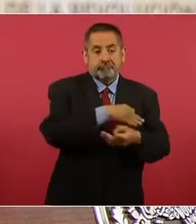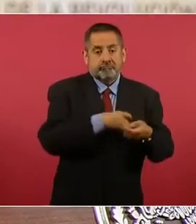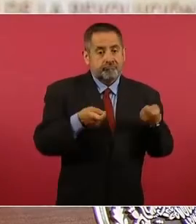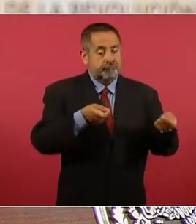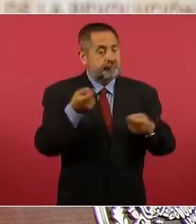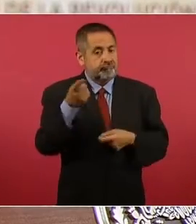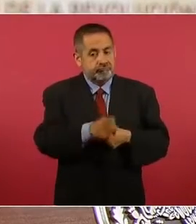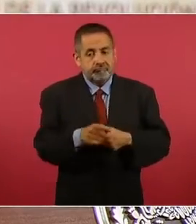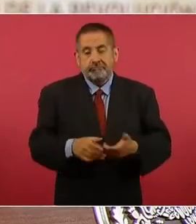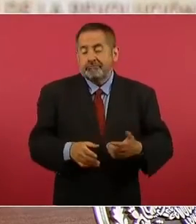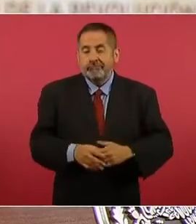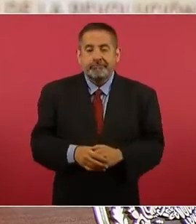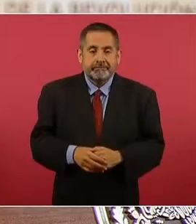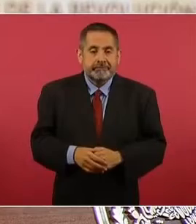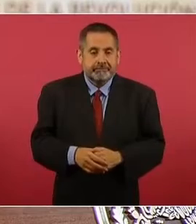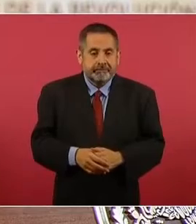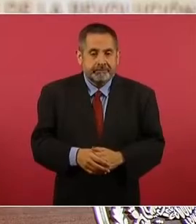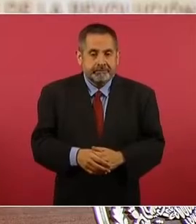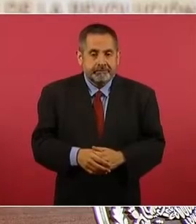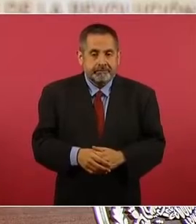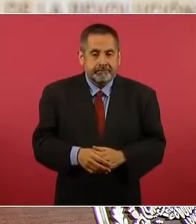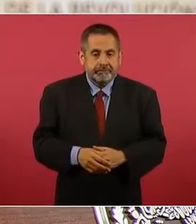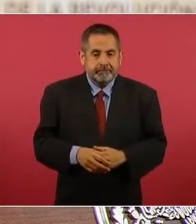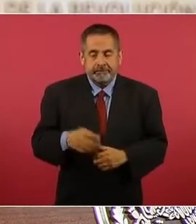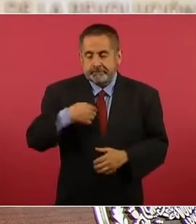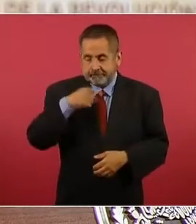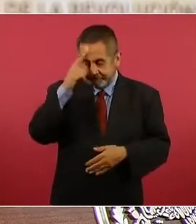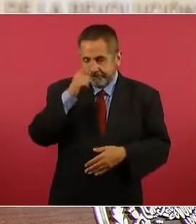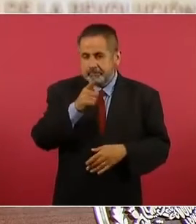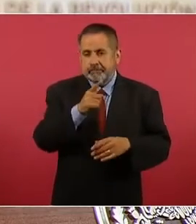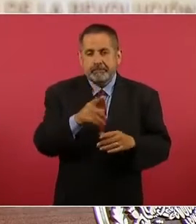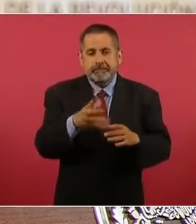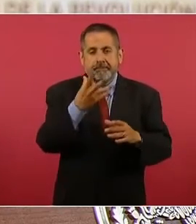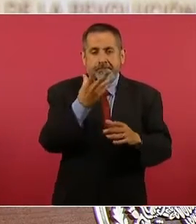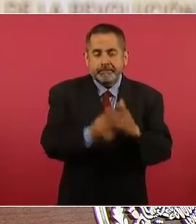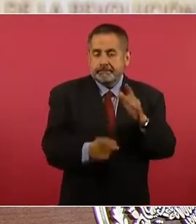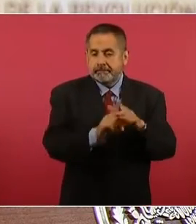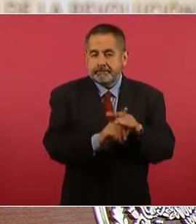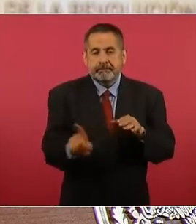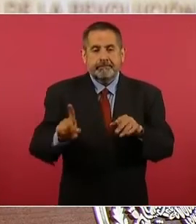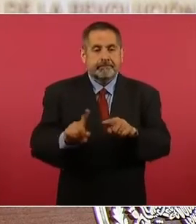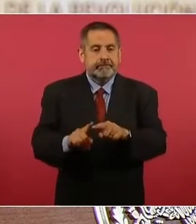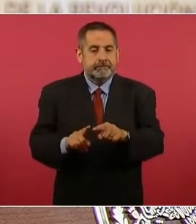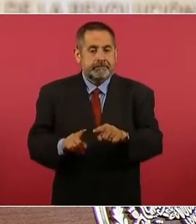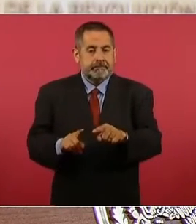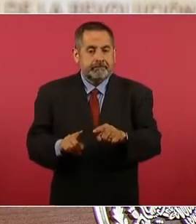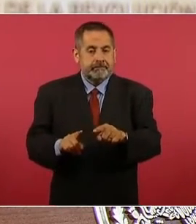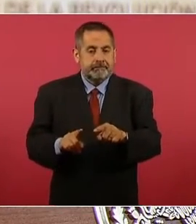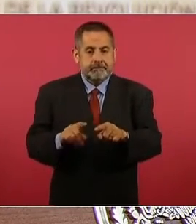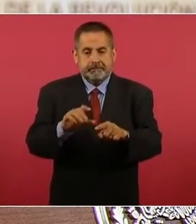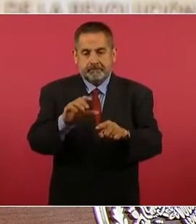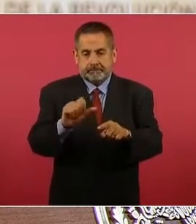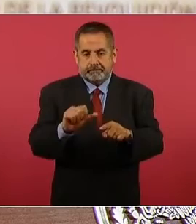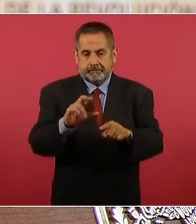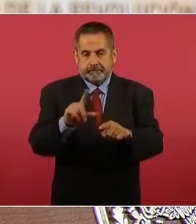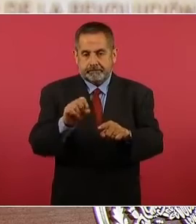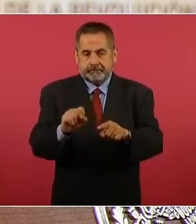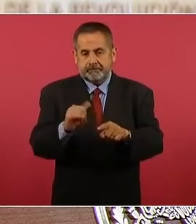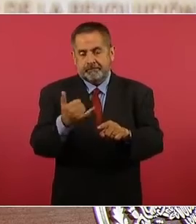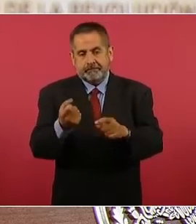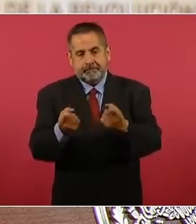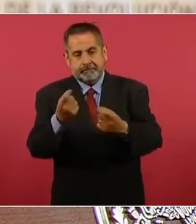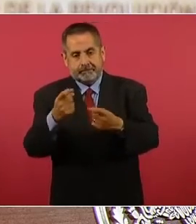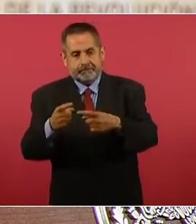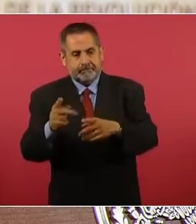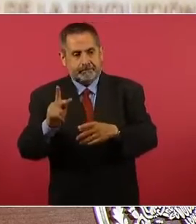yo creo que se escapó Carlos y algunos,